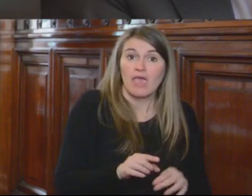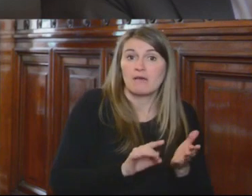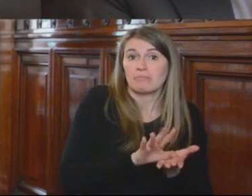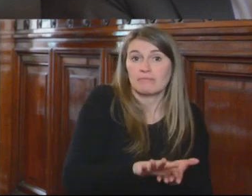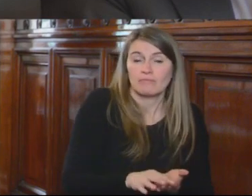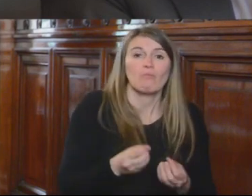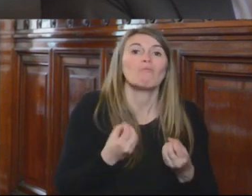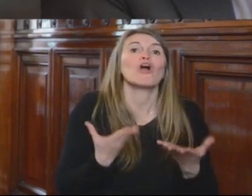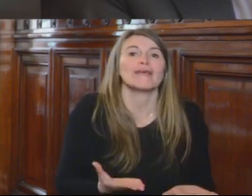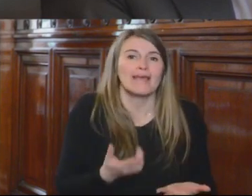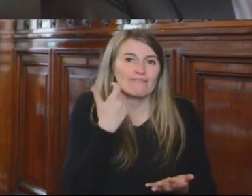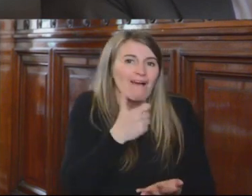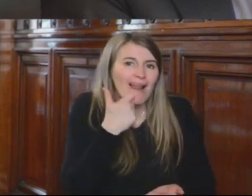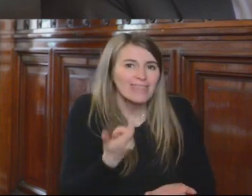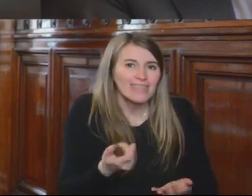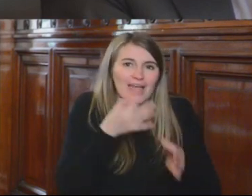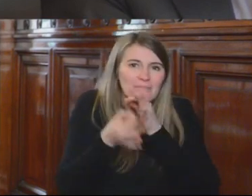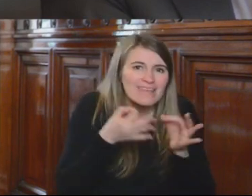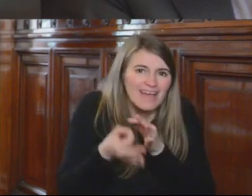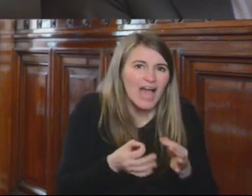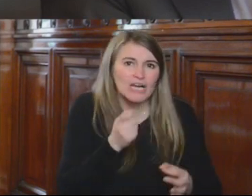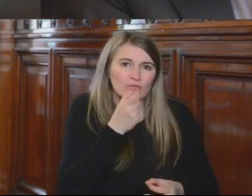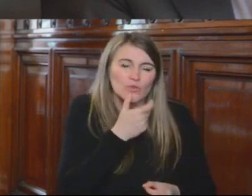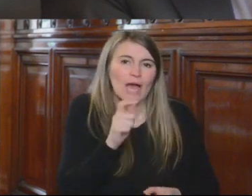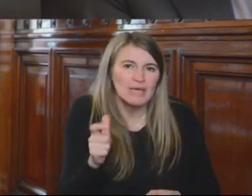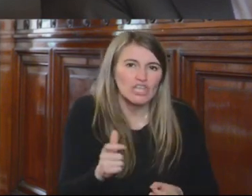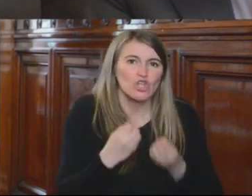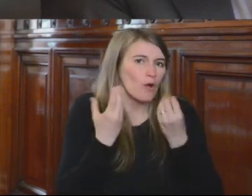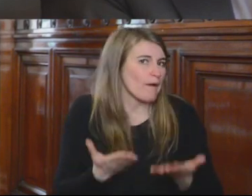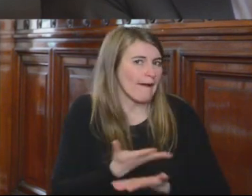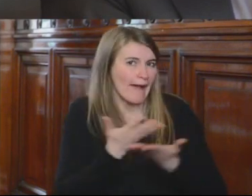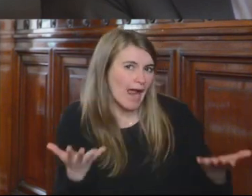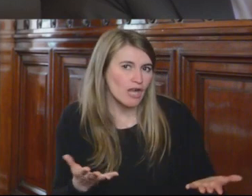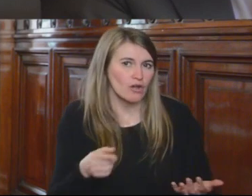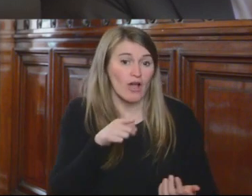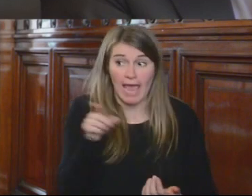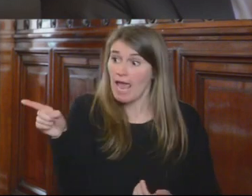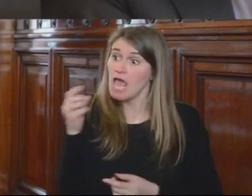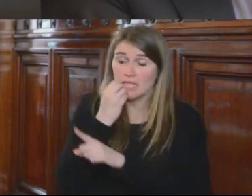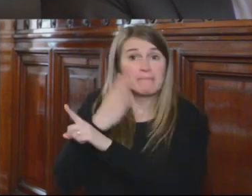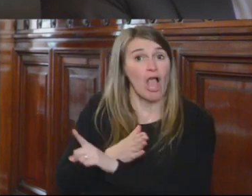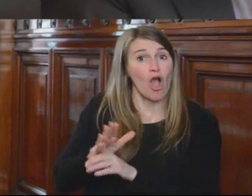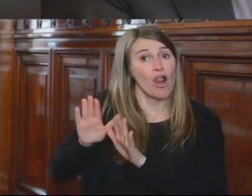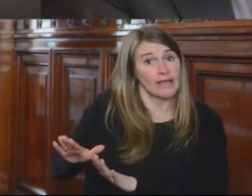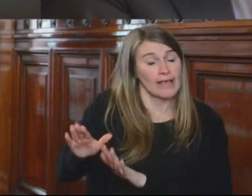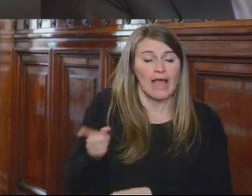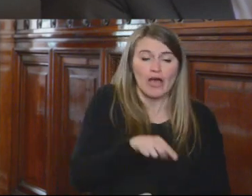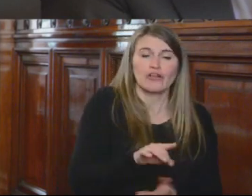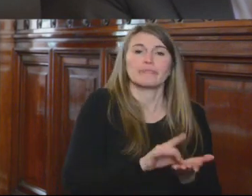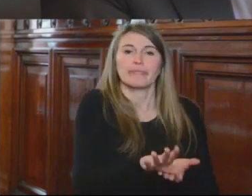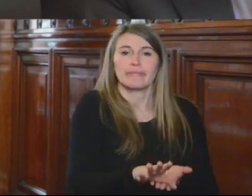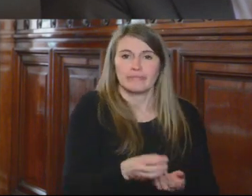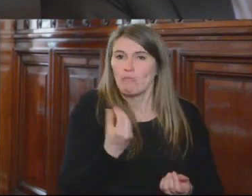ni expusieron razones que justifiquen el hecho de que unos son más merecedores del despido que los demás.